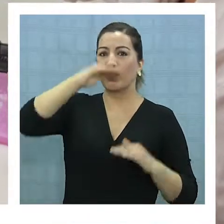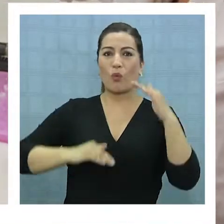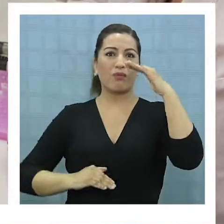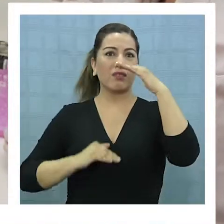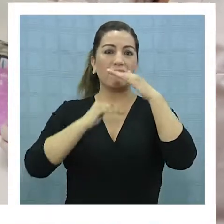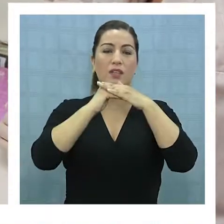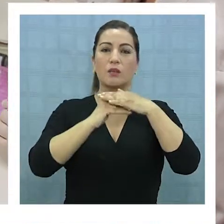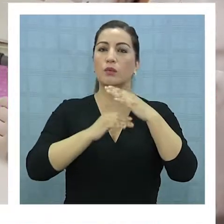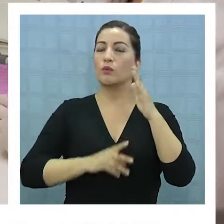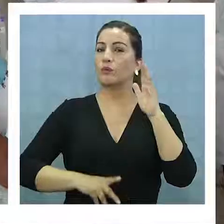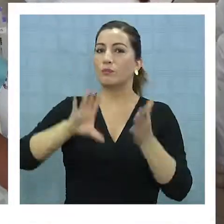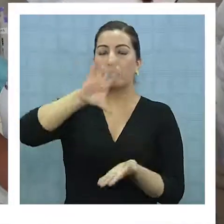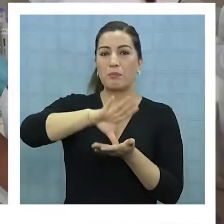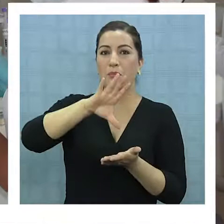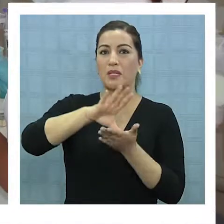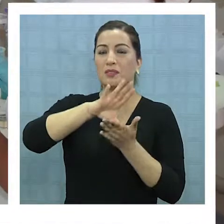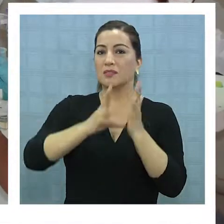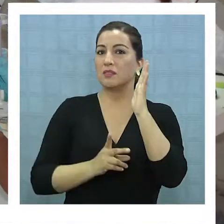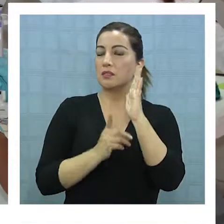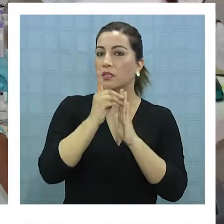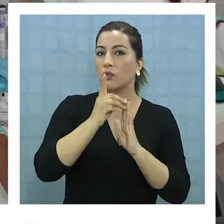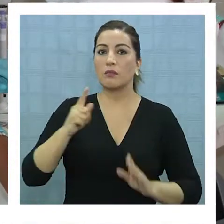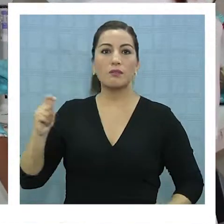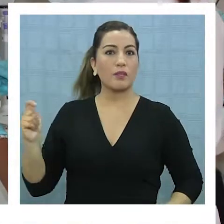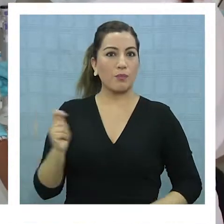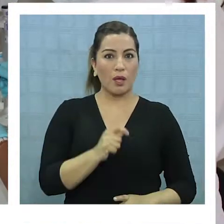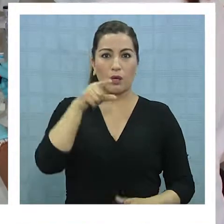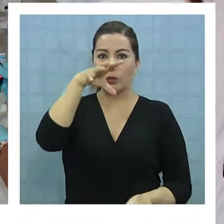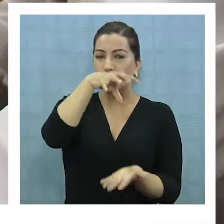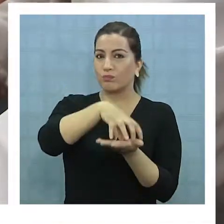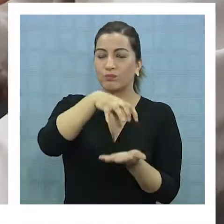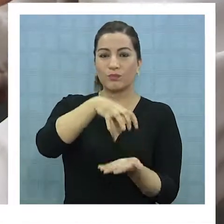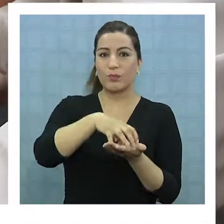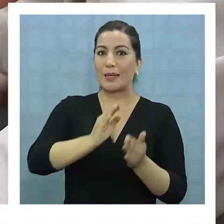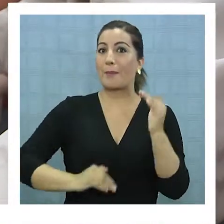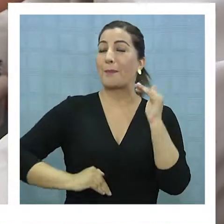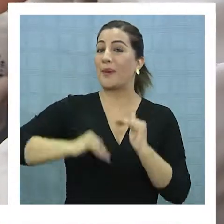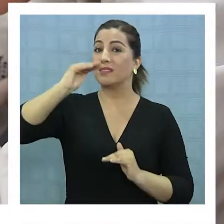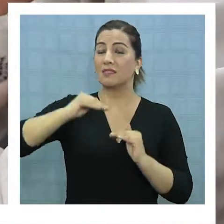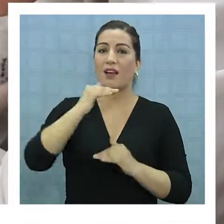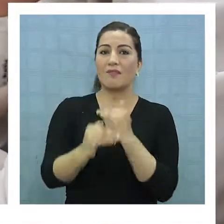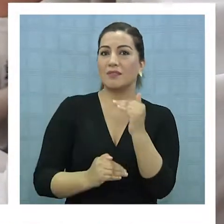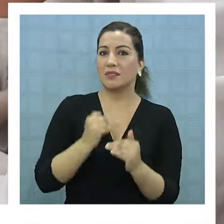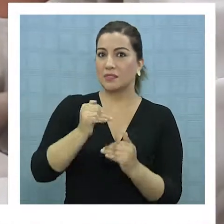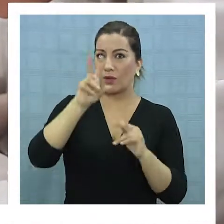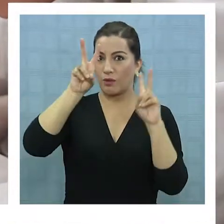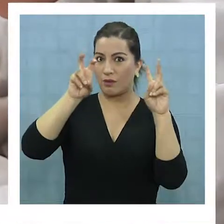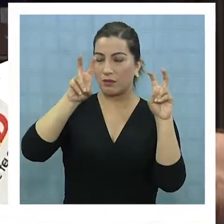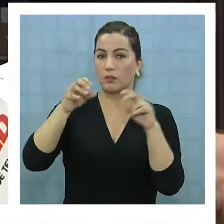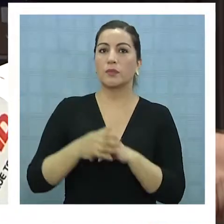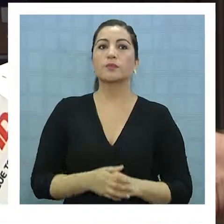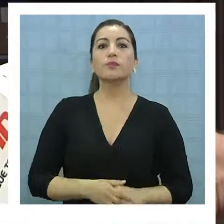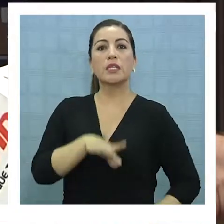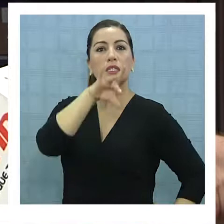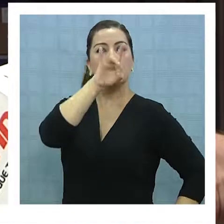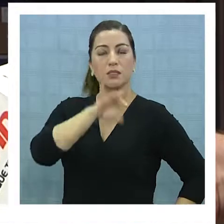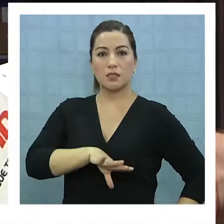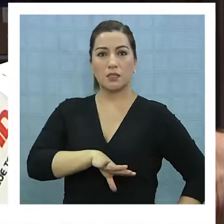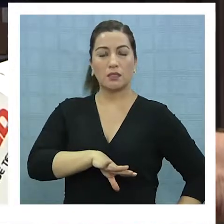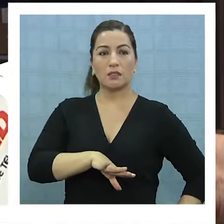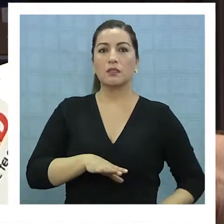desarrollados. Y al mismo tiempo, Tarapacá es una de las regiones que más ha avanzado en este tema. En Chile,